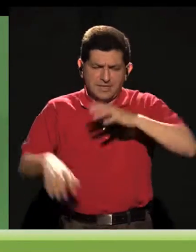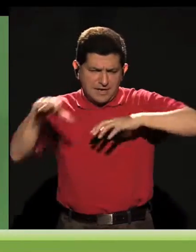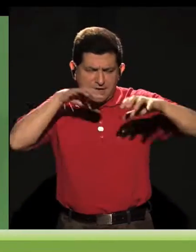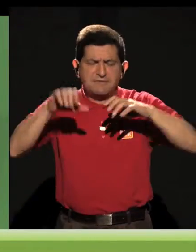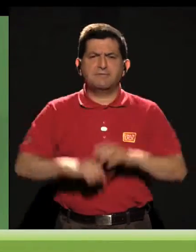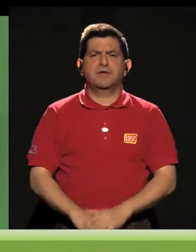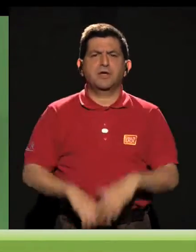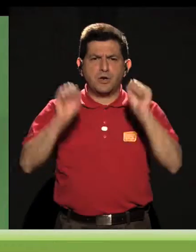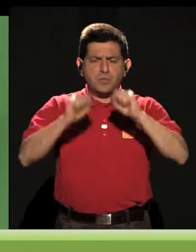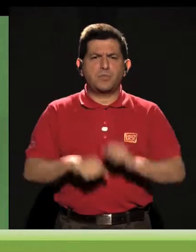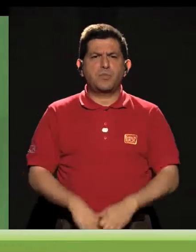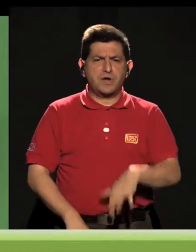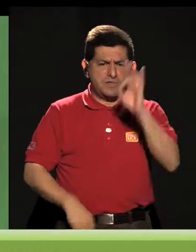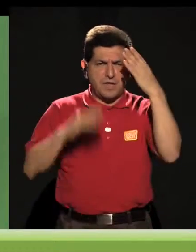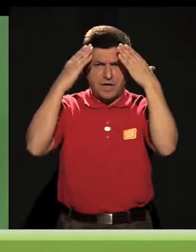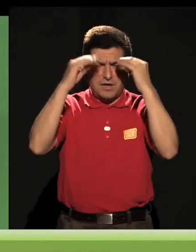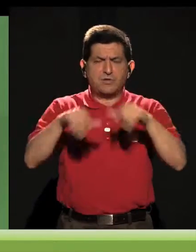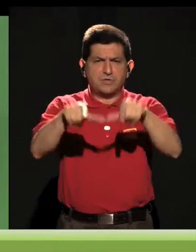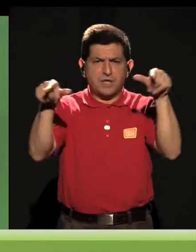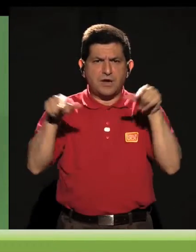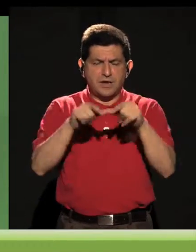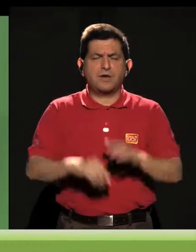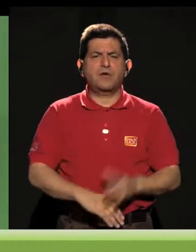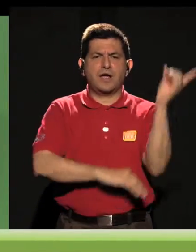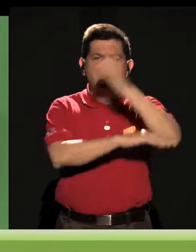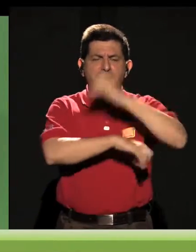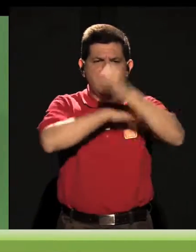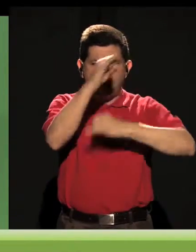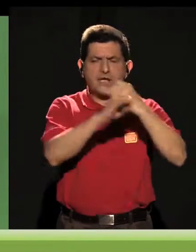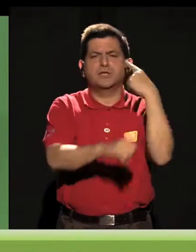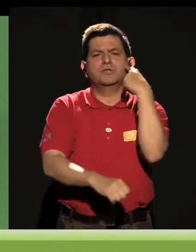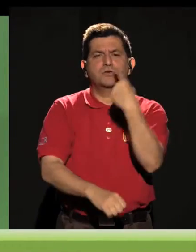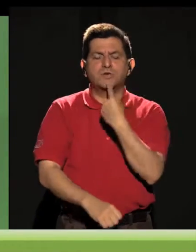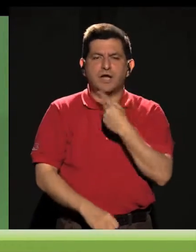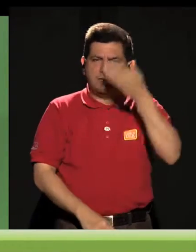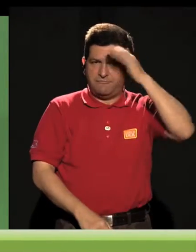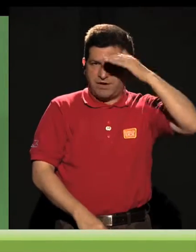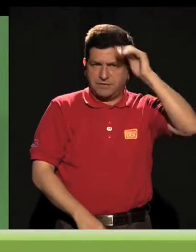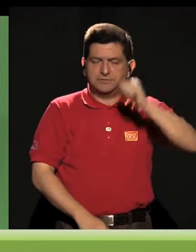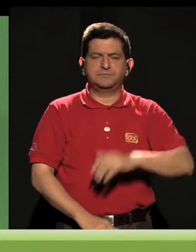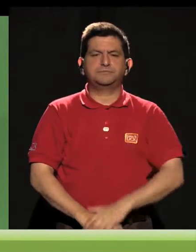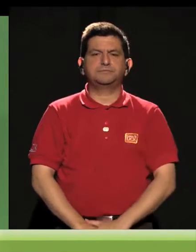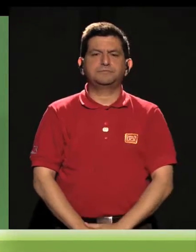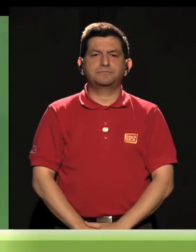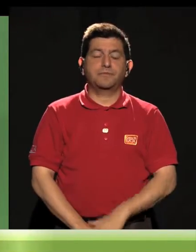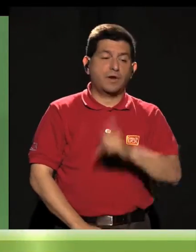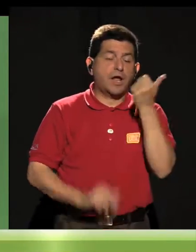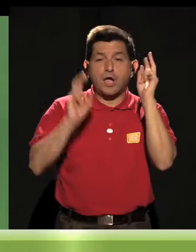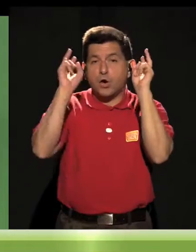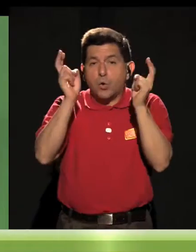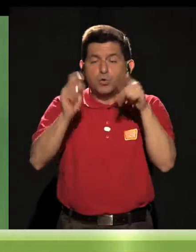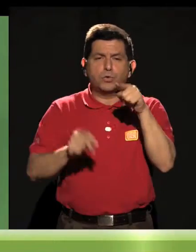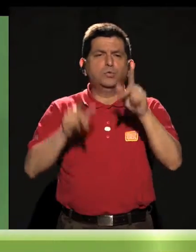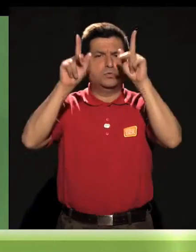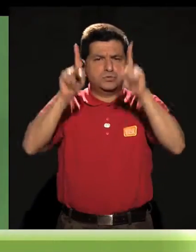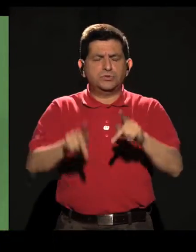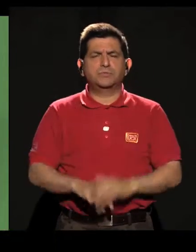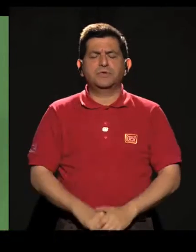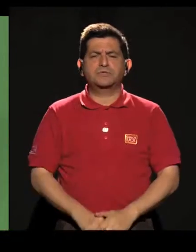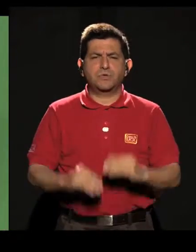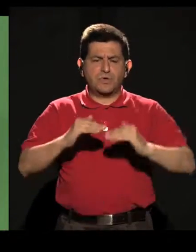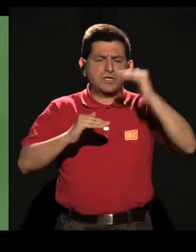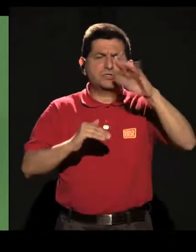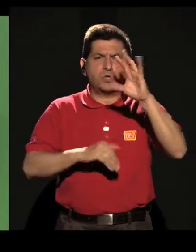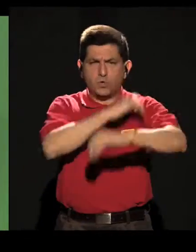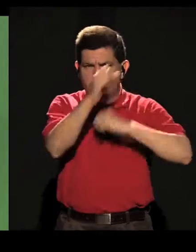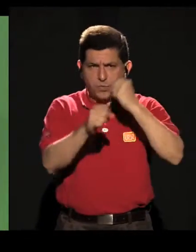saber más sobre esta actividad, puede encontrar información en la página Día Internacional del Sordo en Facebook. Cambiando de tema, si usted es una